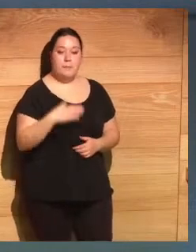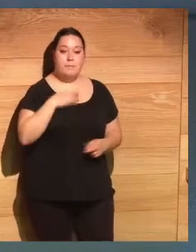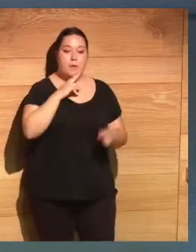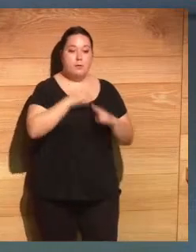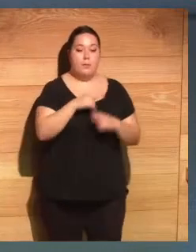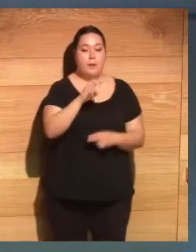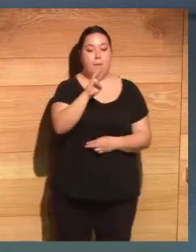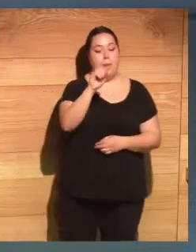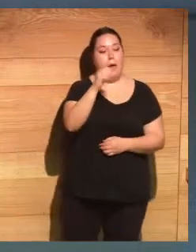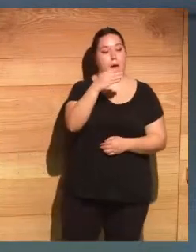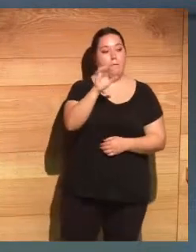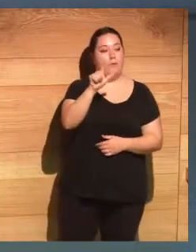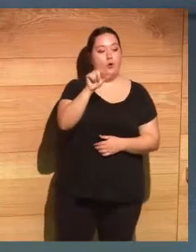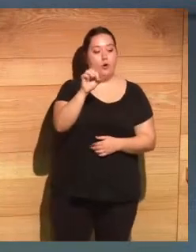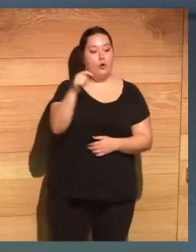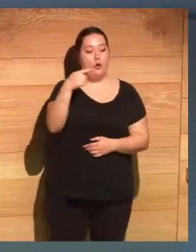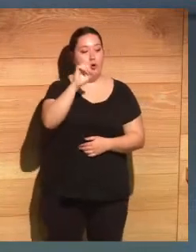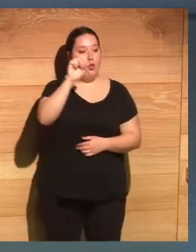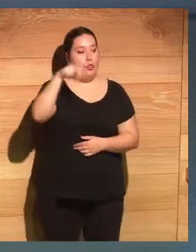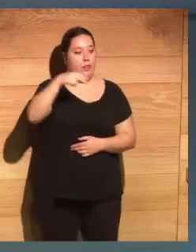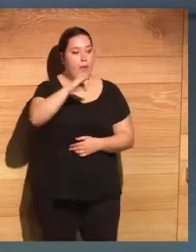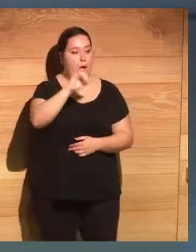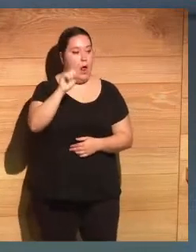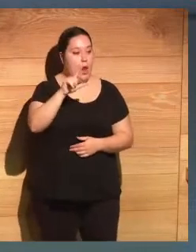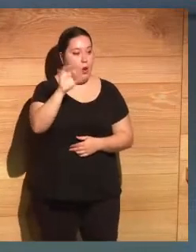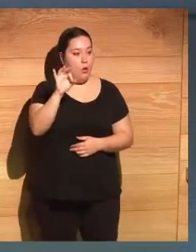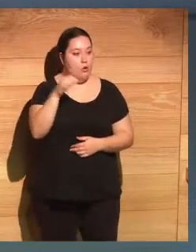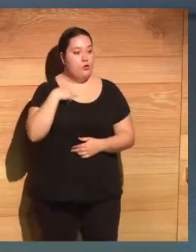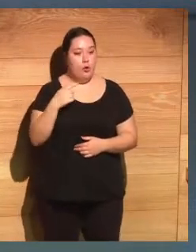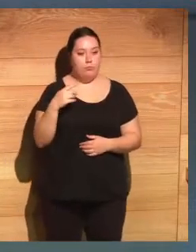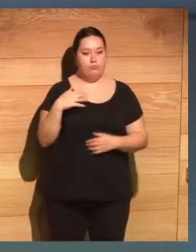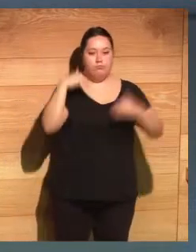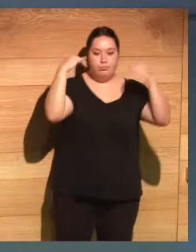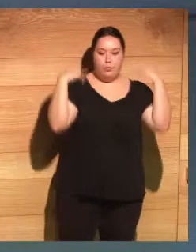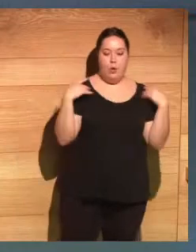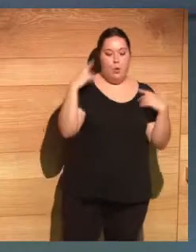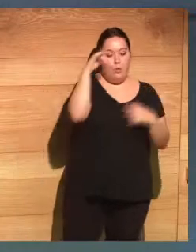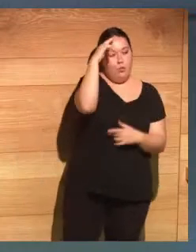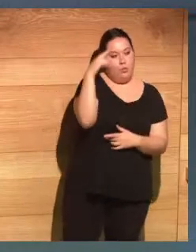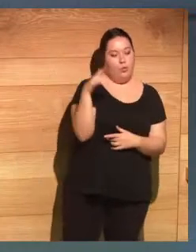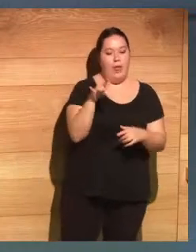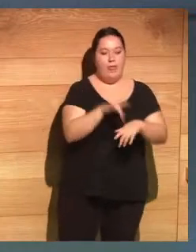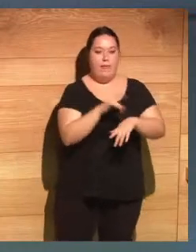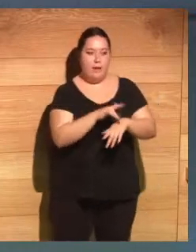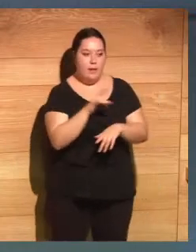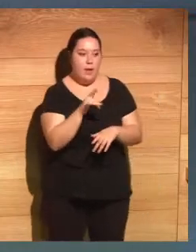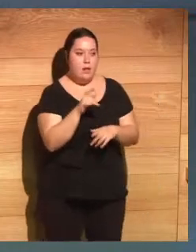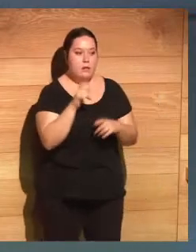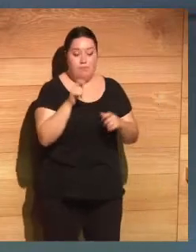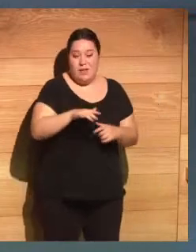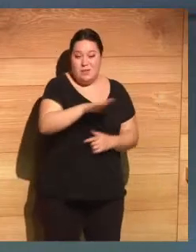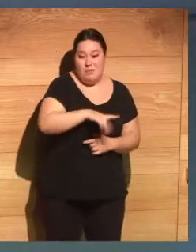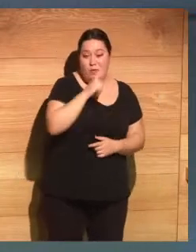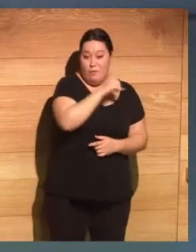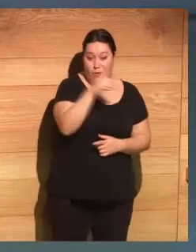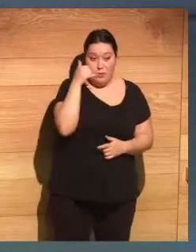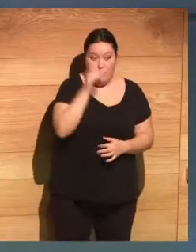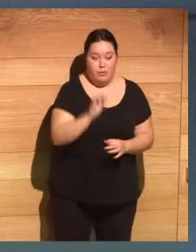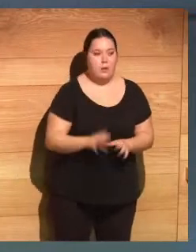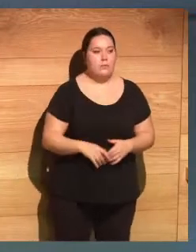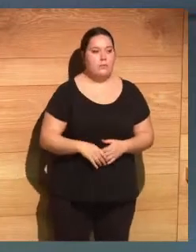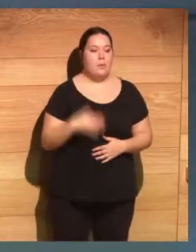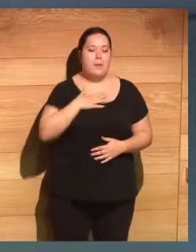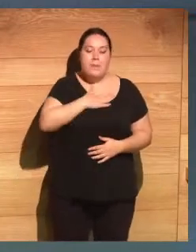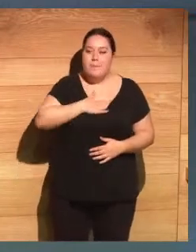nombre es Pablo Gonzalo, yo soy responsable del área de Cultura Digital y del espacio de Fundación Telefónica y es un